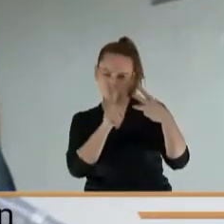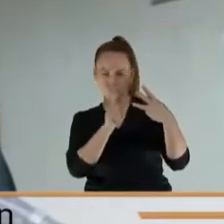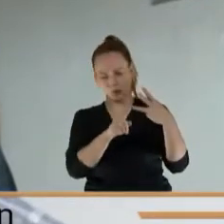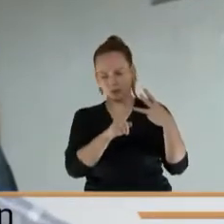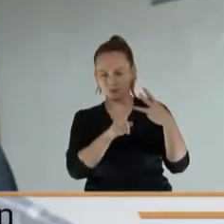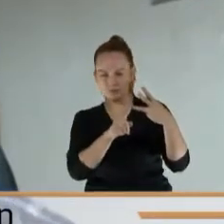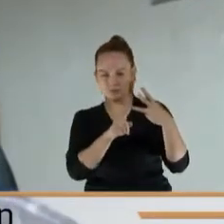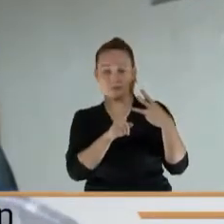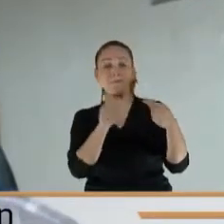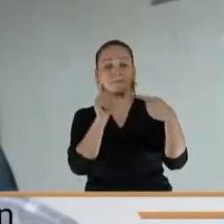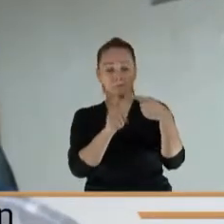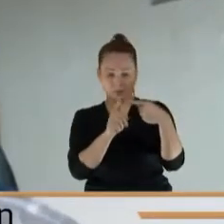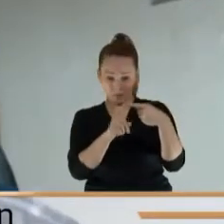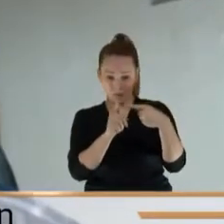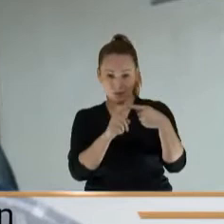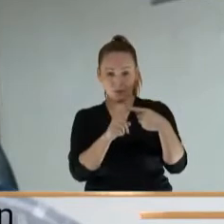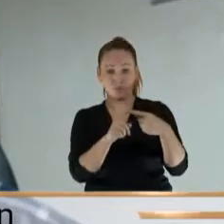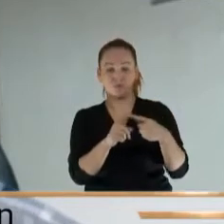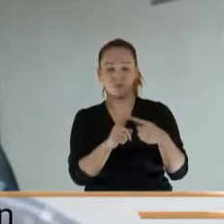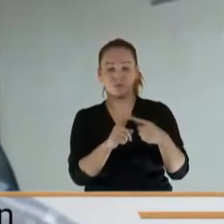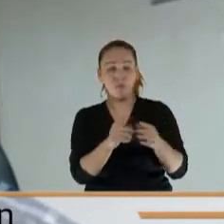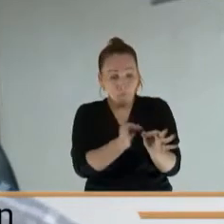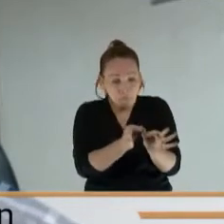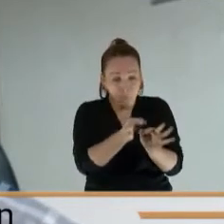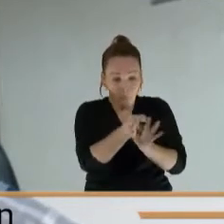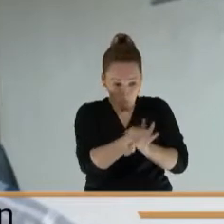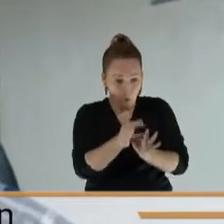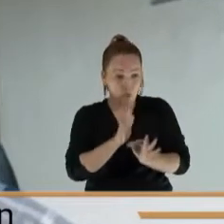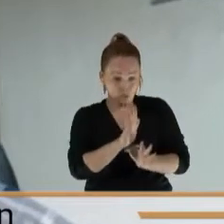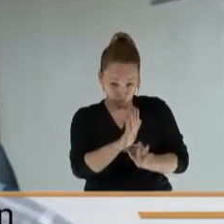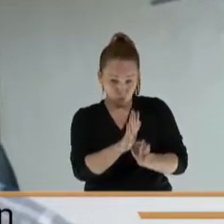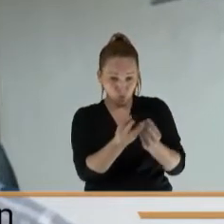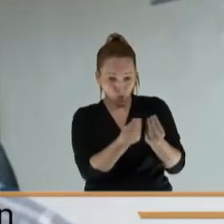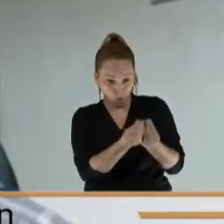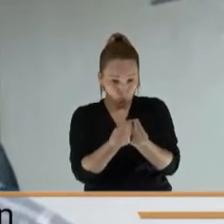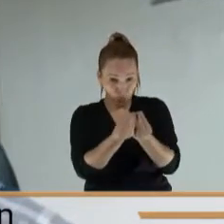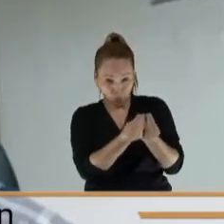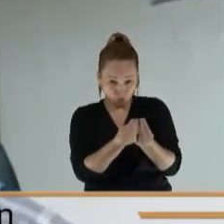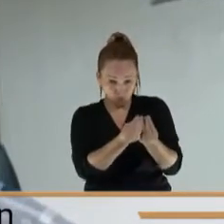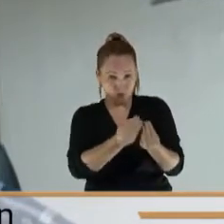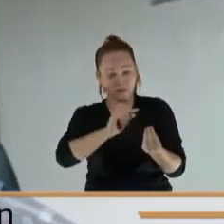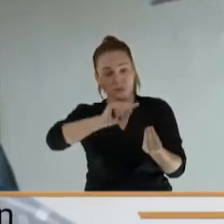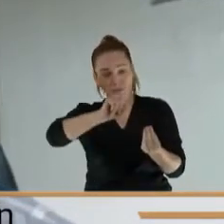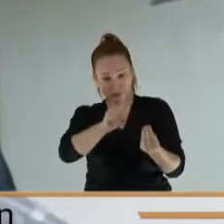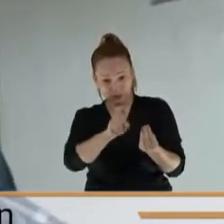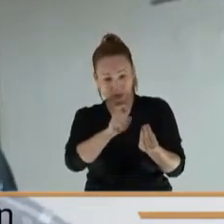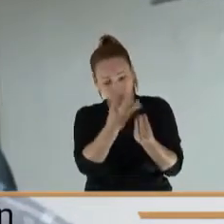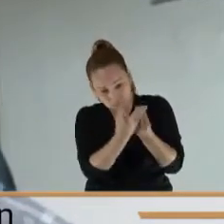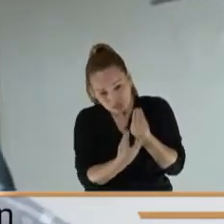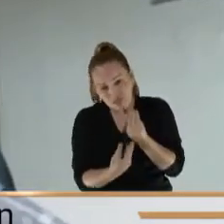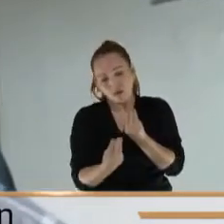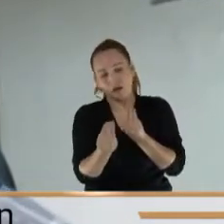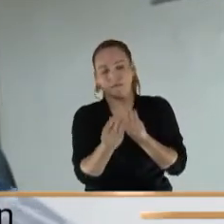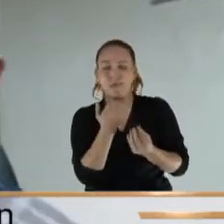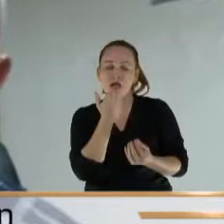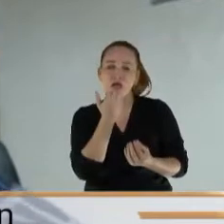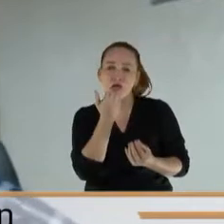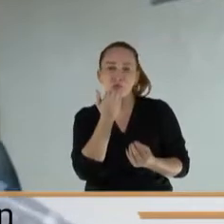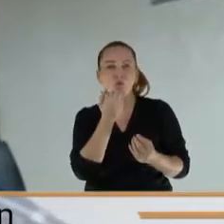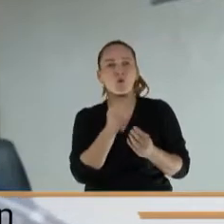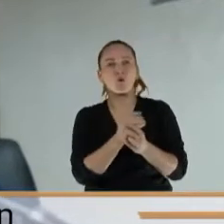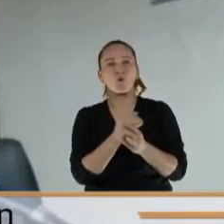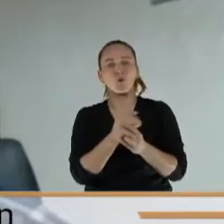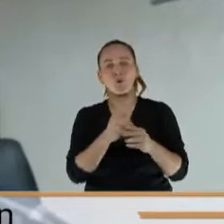es que un concejal de un municipio, de sexta categoría, que hoy devenga por sesión